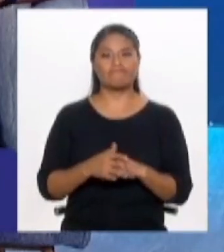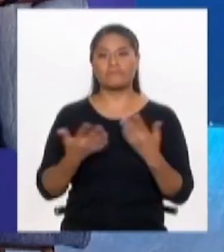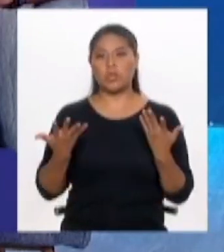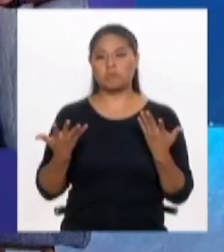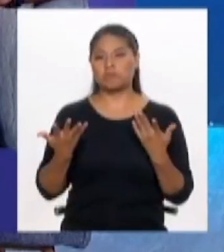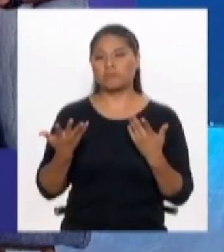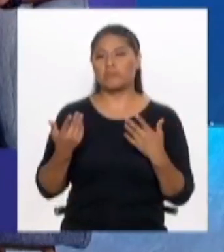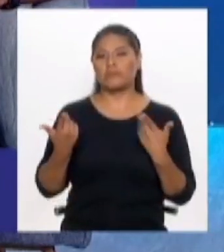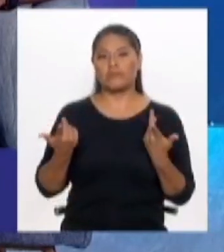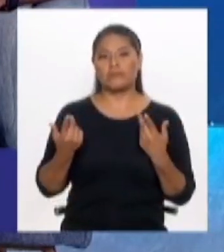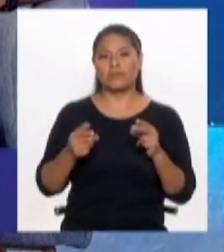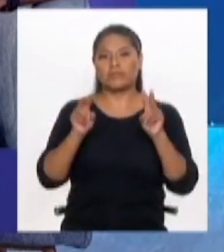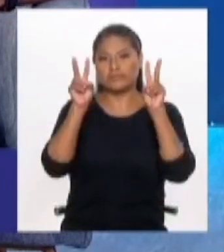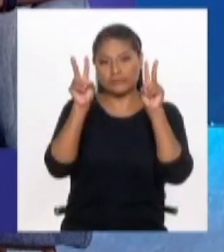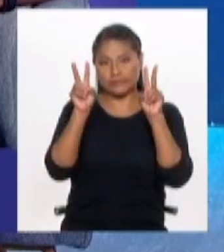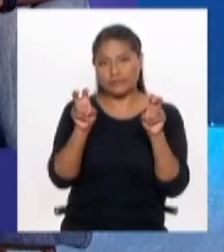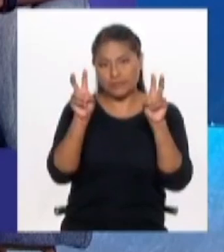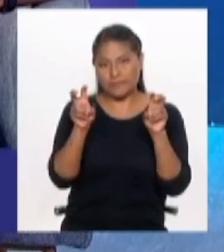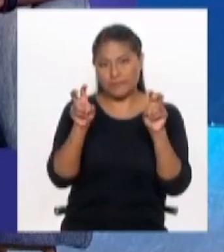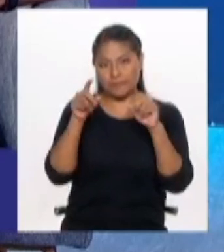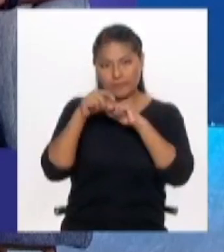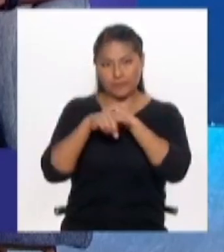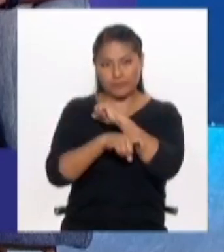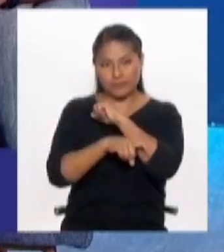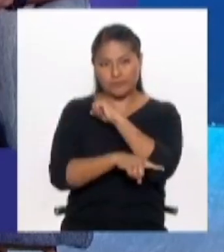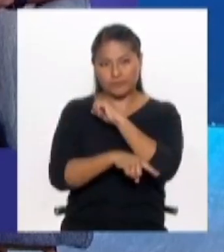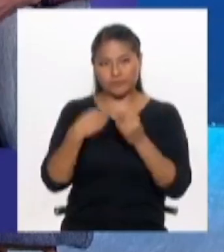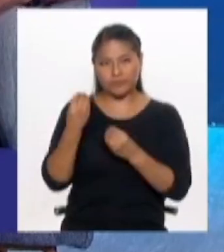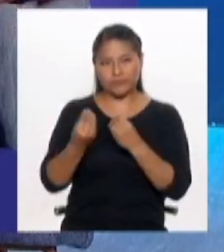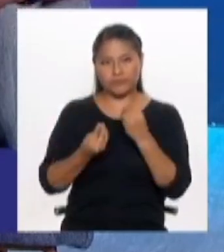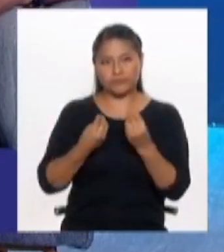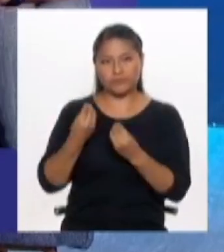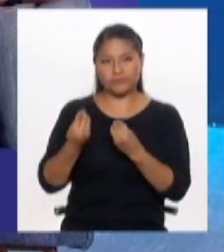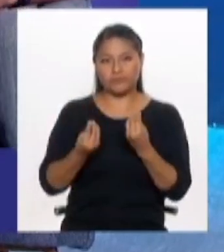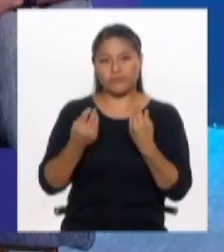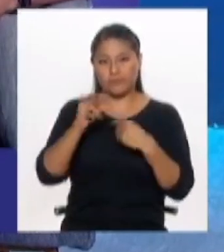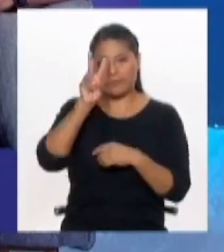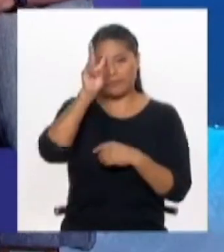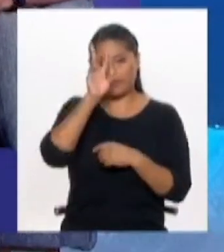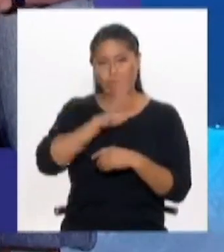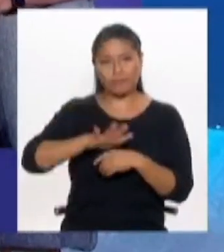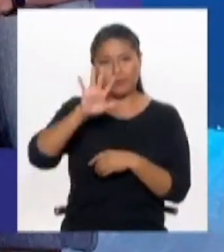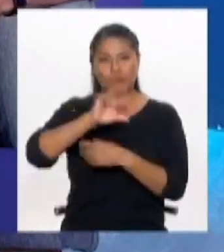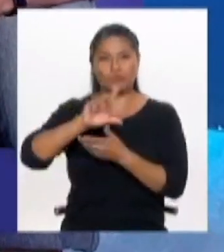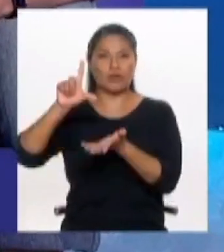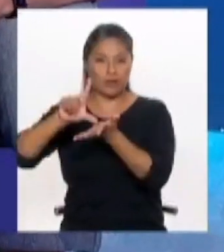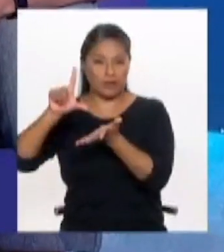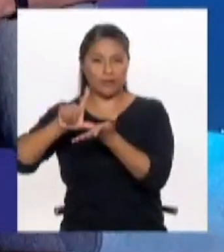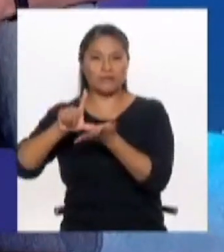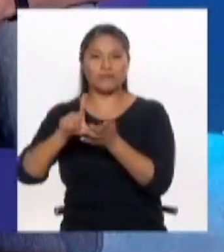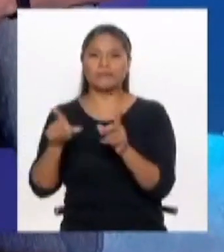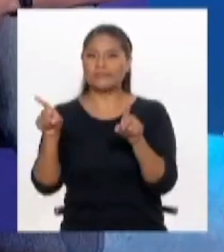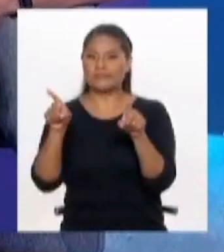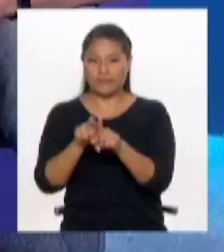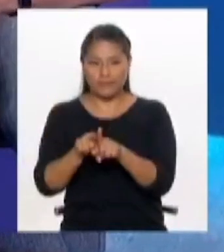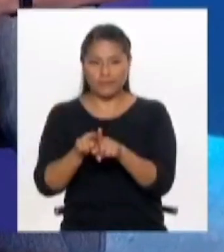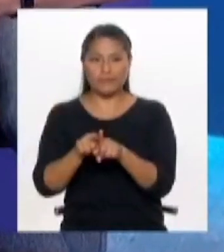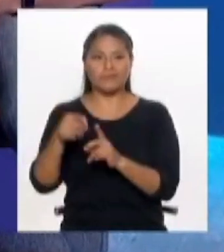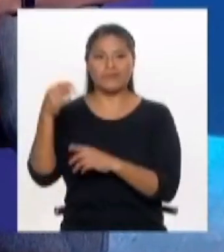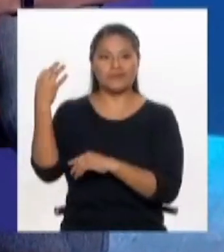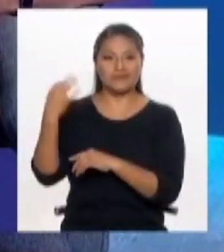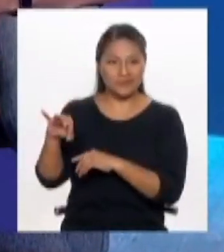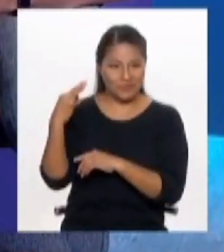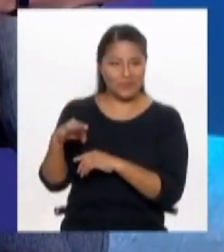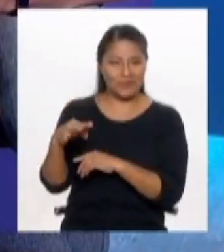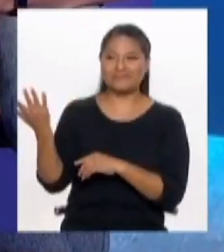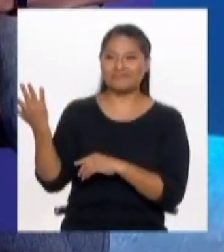fondo que a mí me llama la atención mucho también en Perú y en Lima se ve súper tangible, que es lo que tú